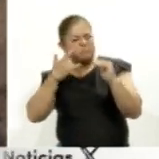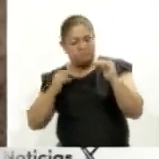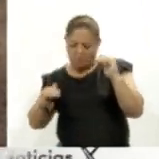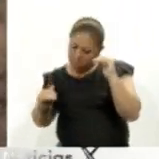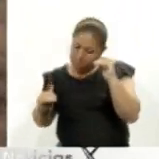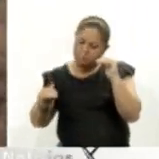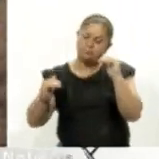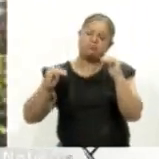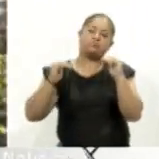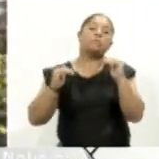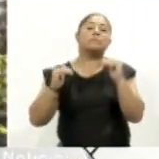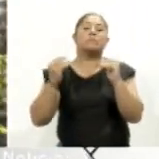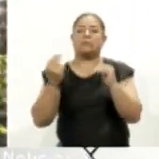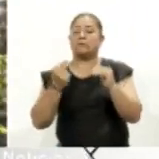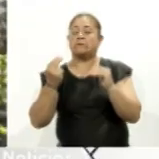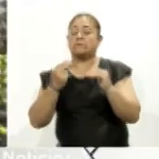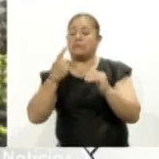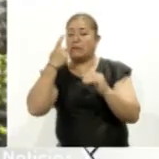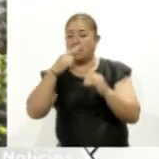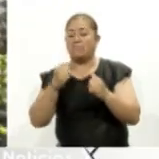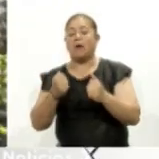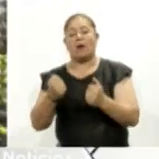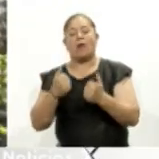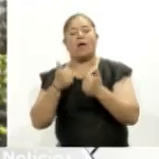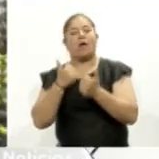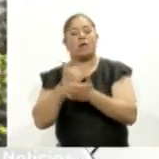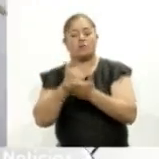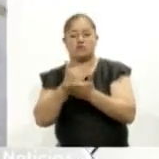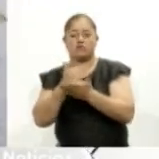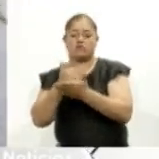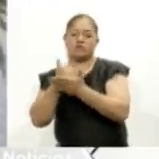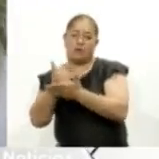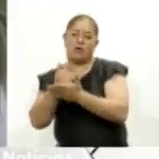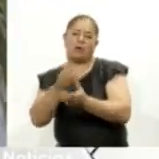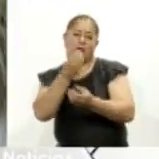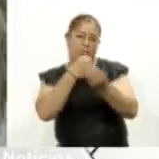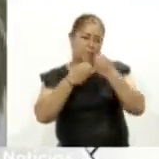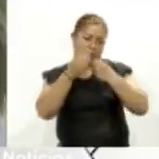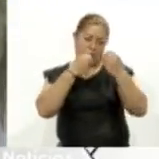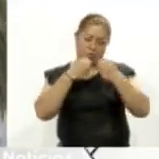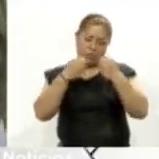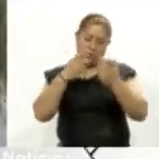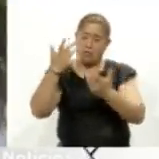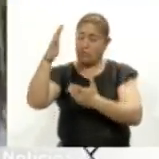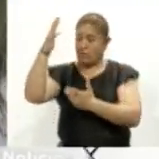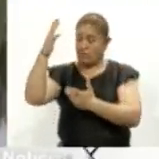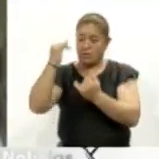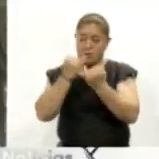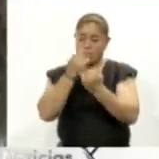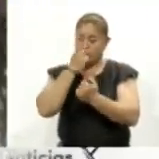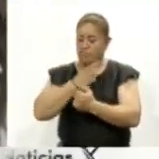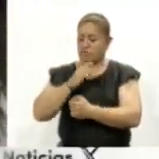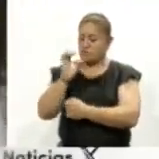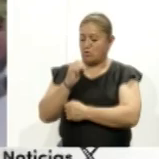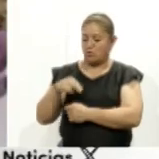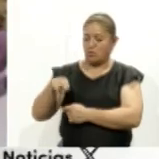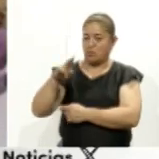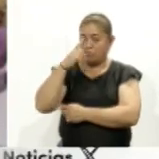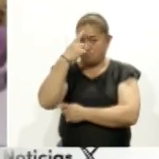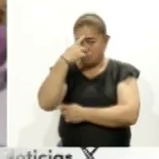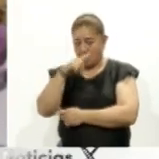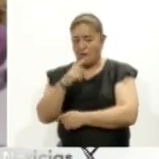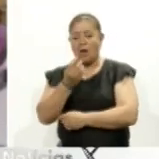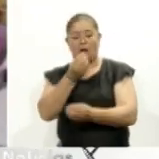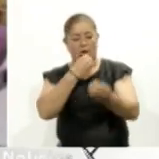inseguridad alimentaria y la crisis climática según un nuevo informe de la organización de las Naciones Unidas para la alimentación y la